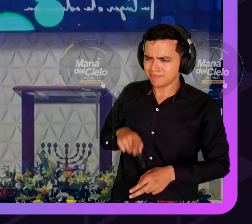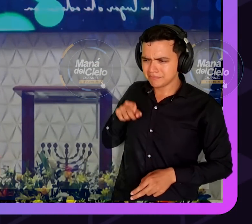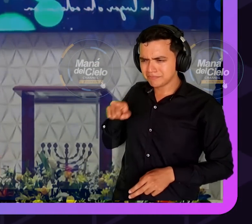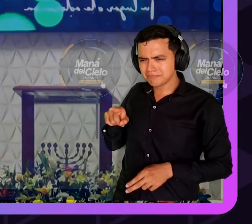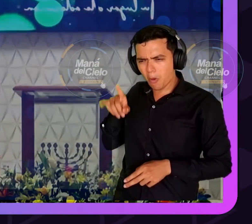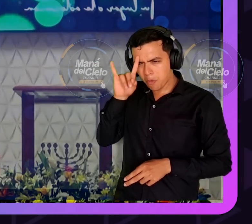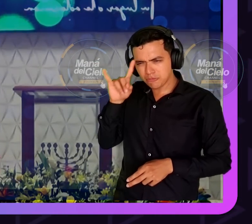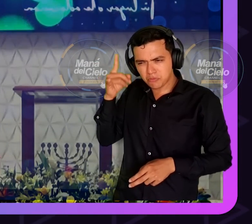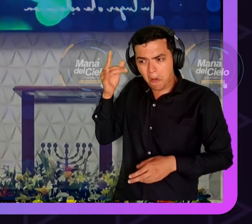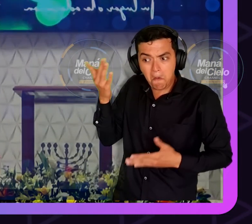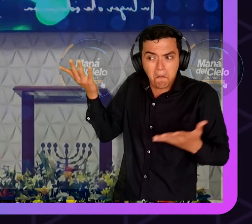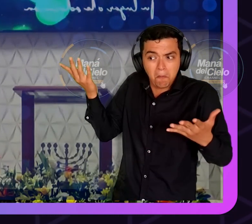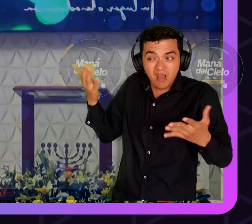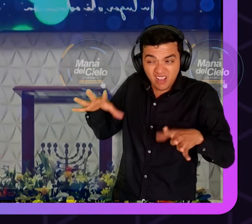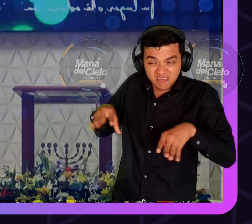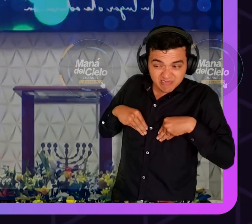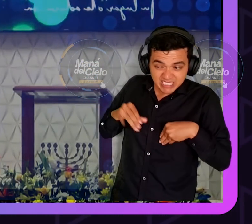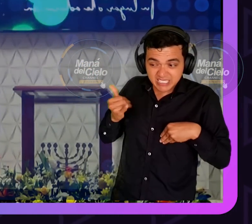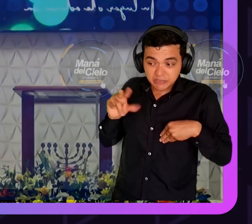Barranquilla